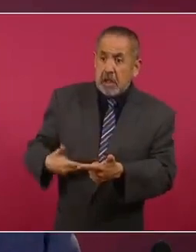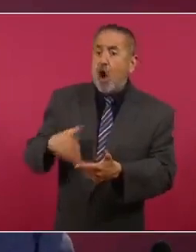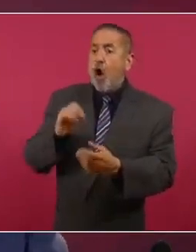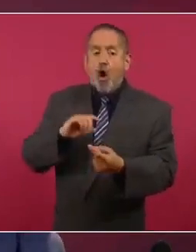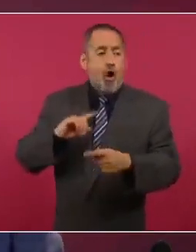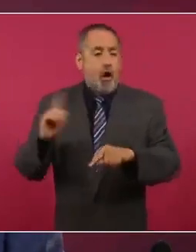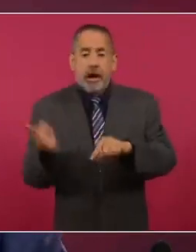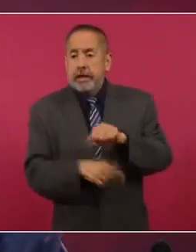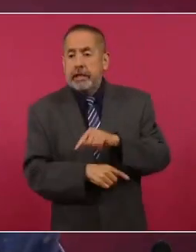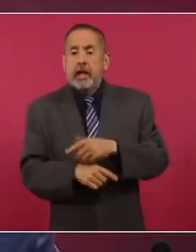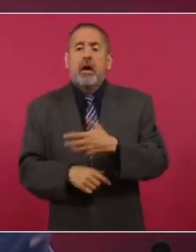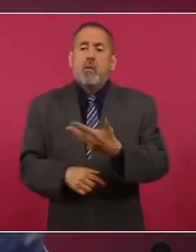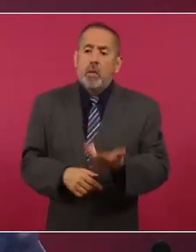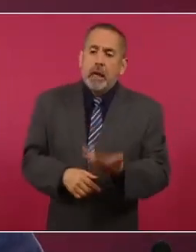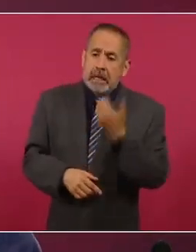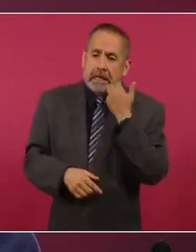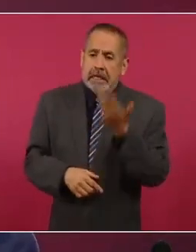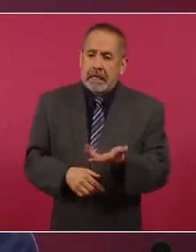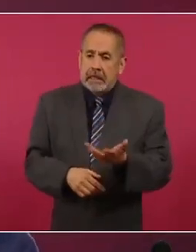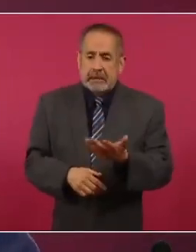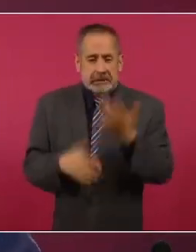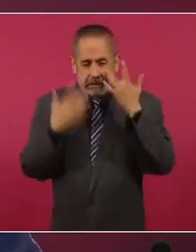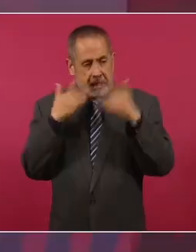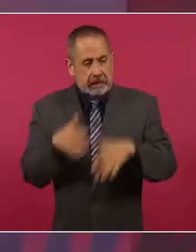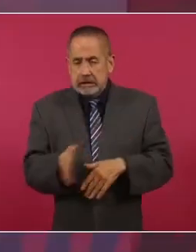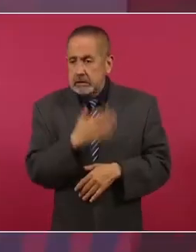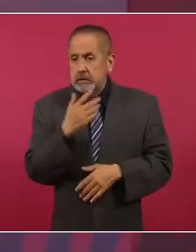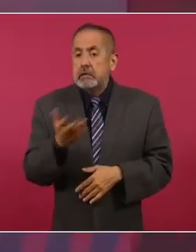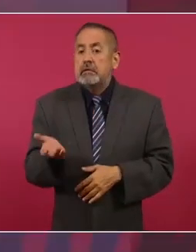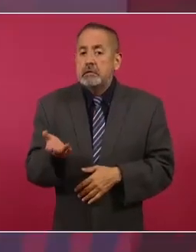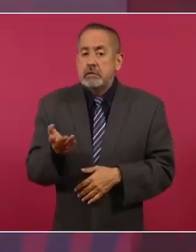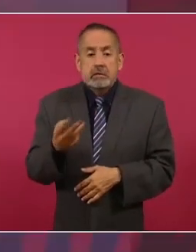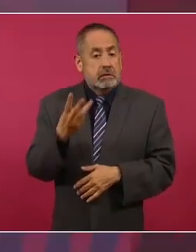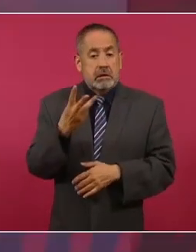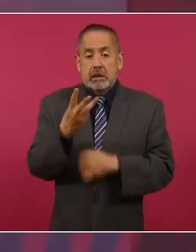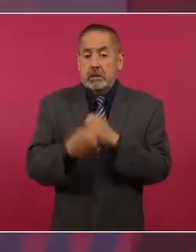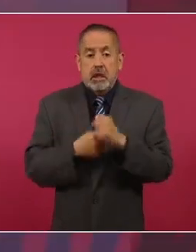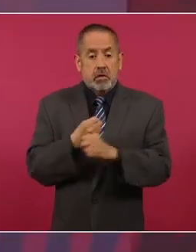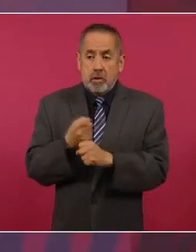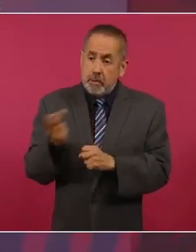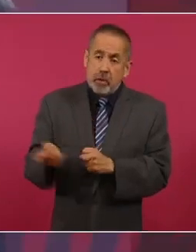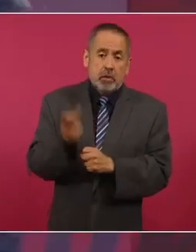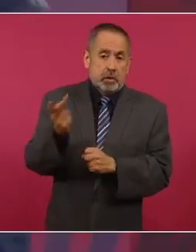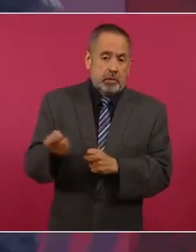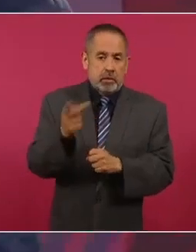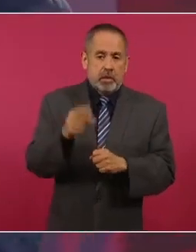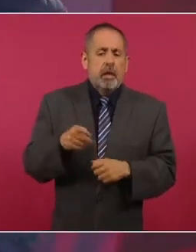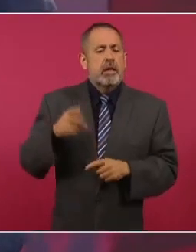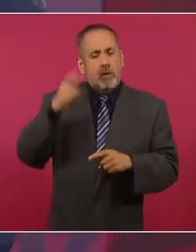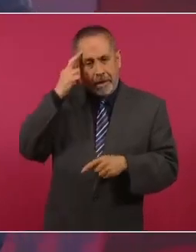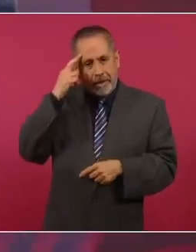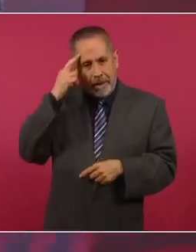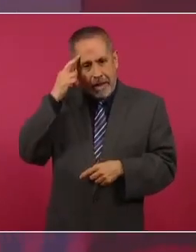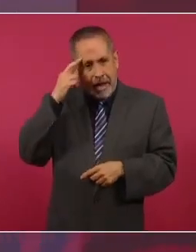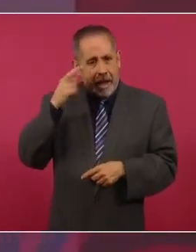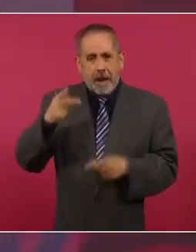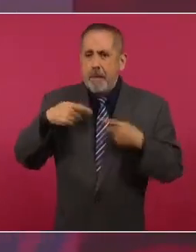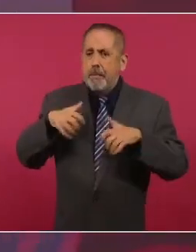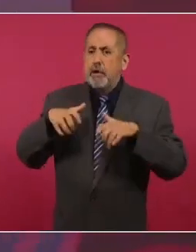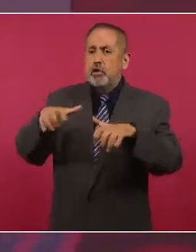que renuncie? Porque el pueblo pone y el pueblo quita.